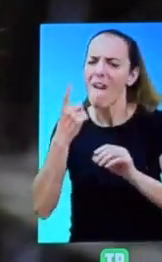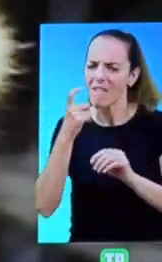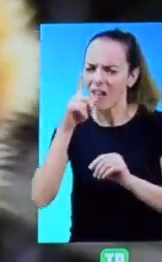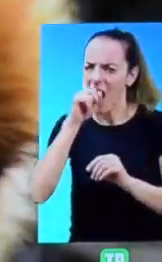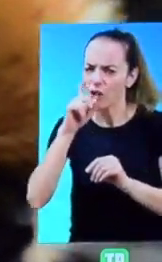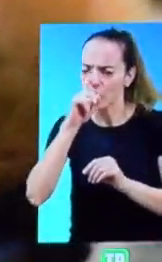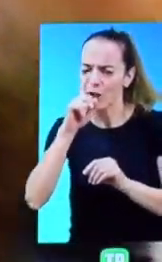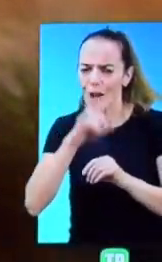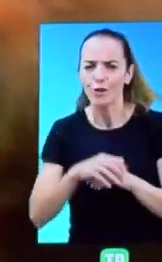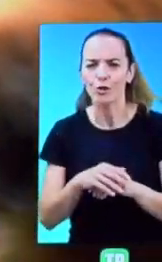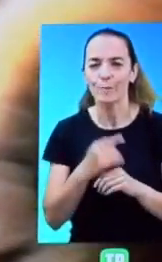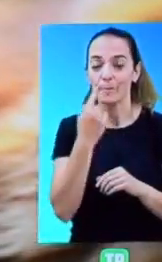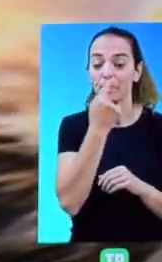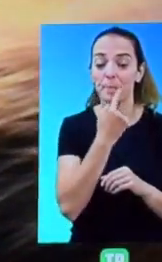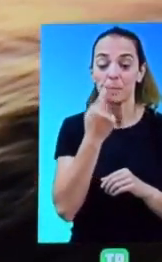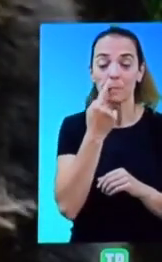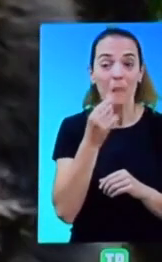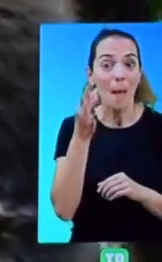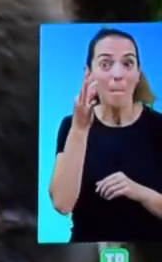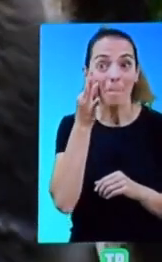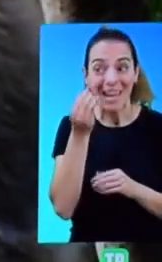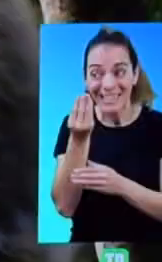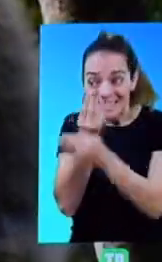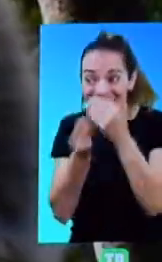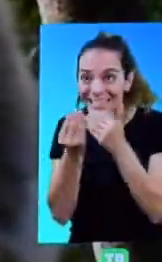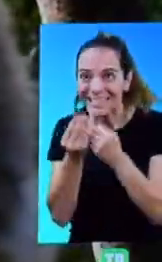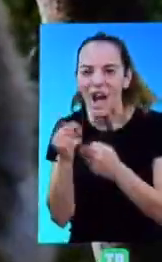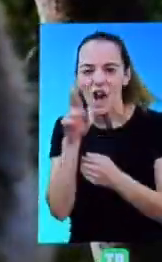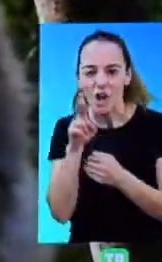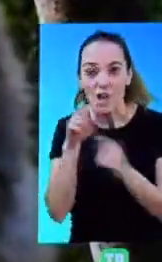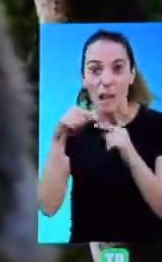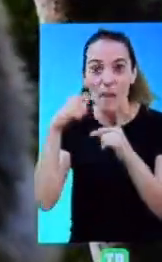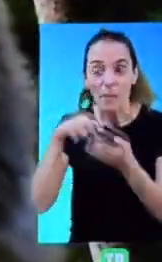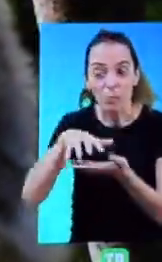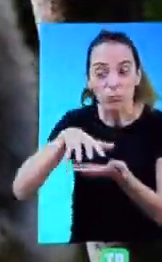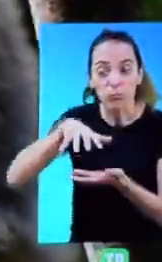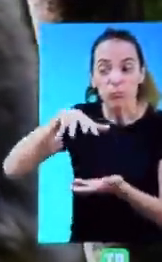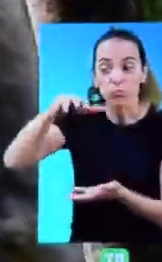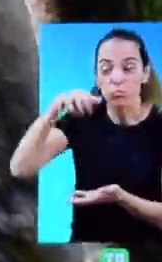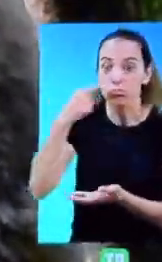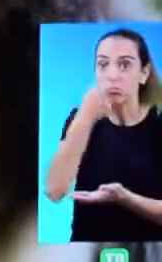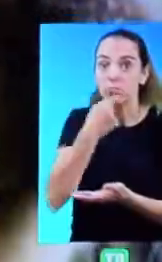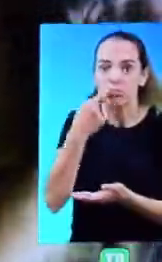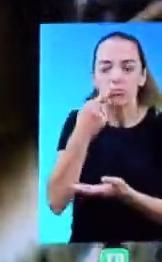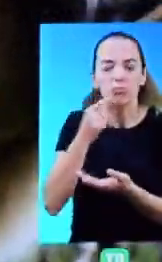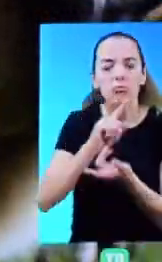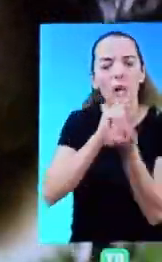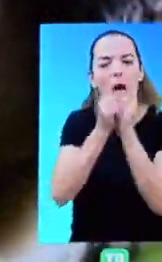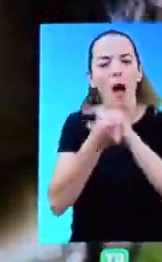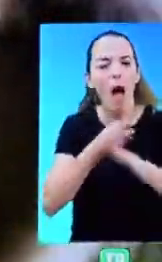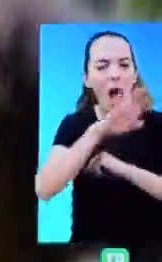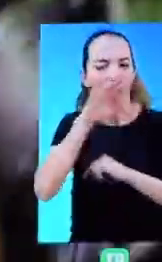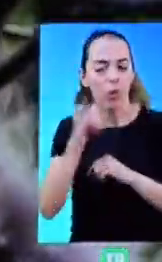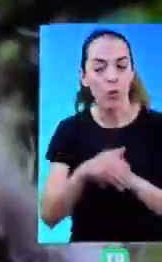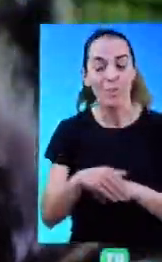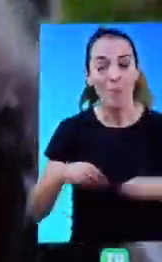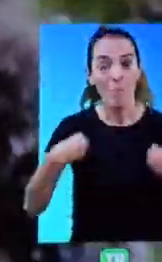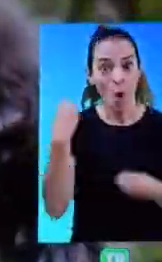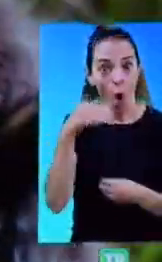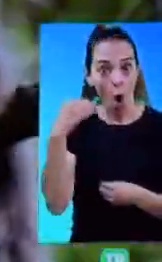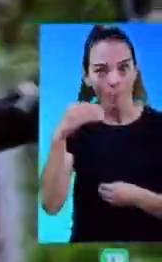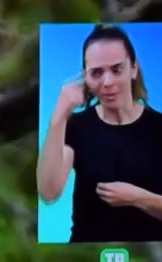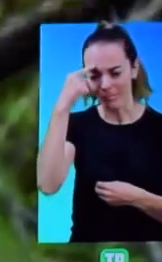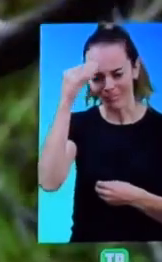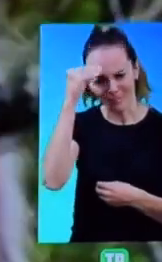La piel de alrededor de la boca es rosa cuando nacen y conforme crecen se va volviendo azul. Los monos jóvenes son